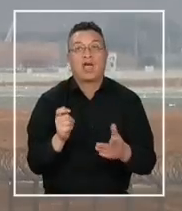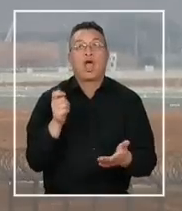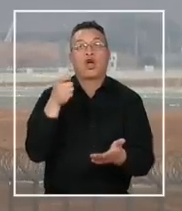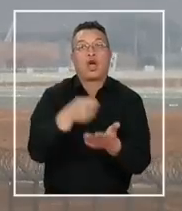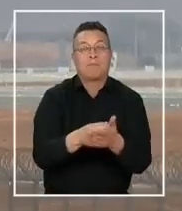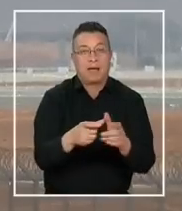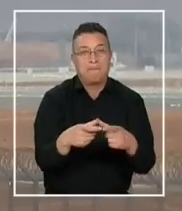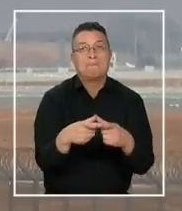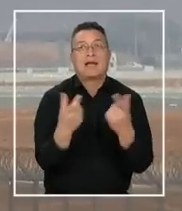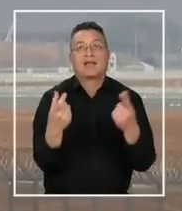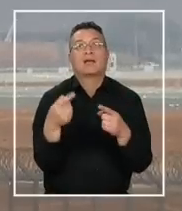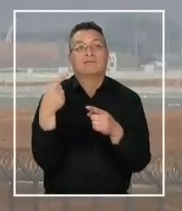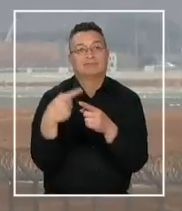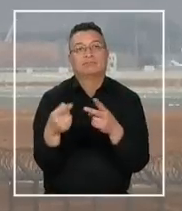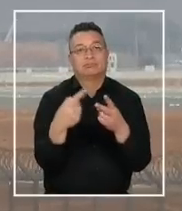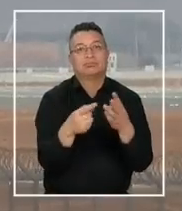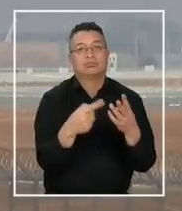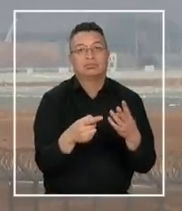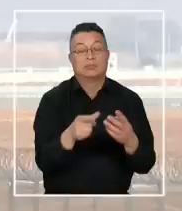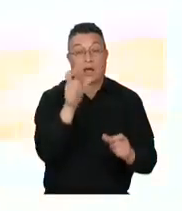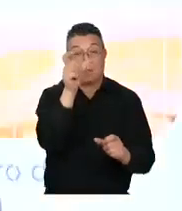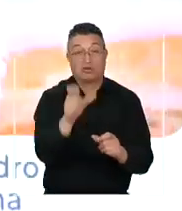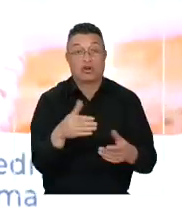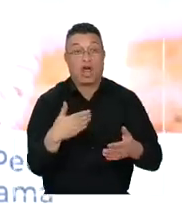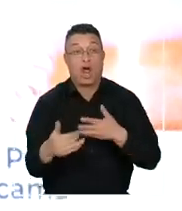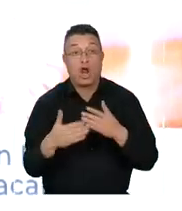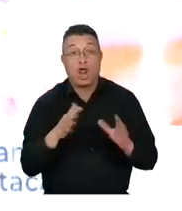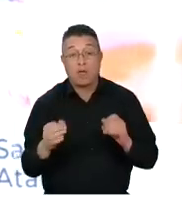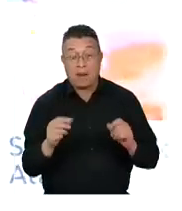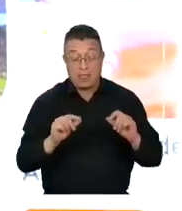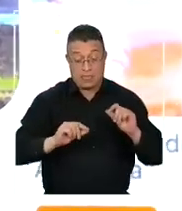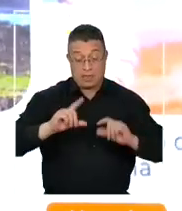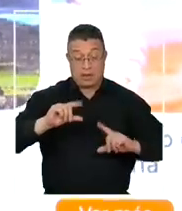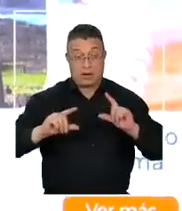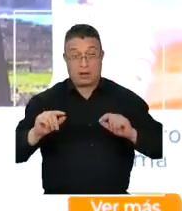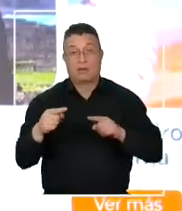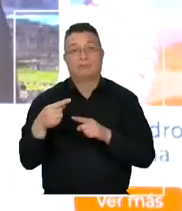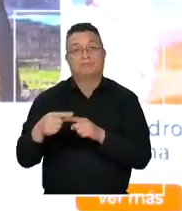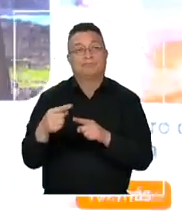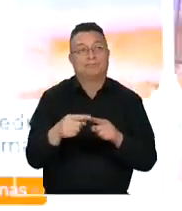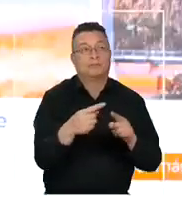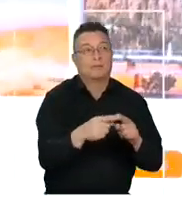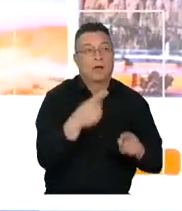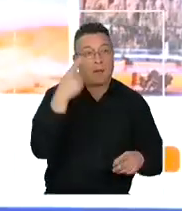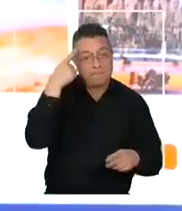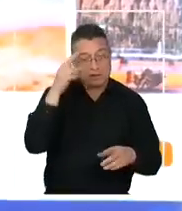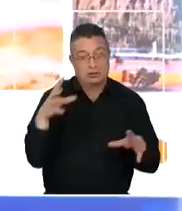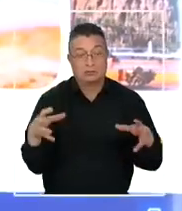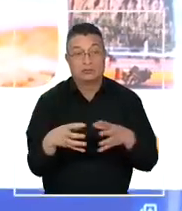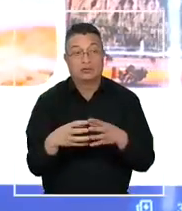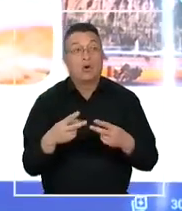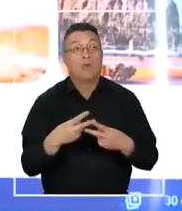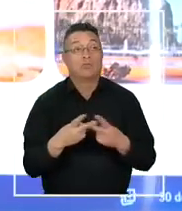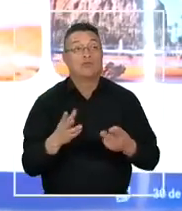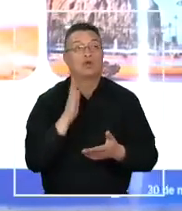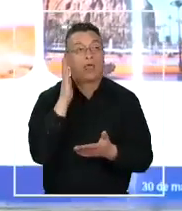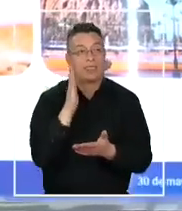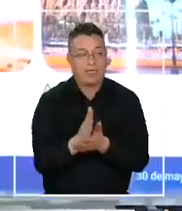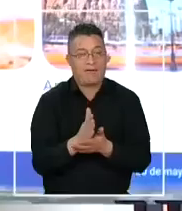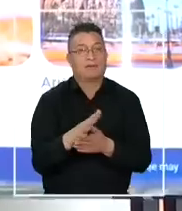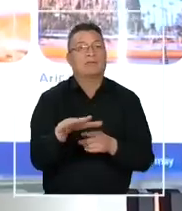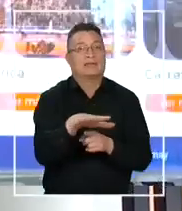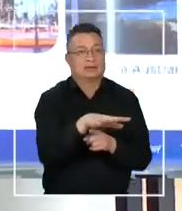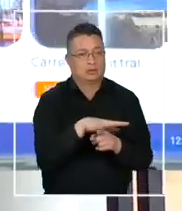aéreos son diversos. Para una persona común, las formas de cotizar son diversas. Pero los organismos públicos deben seguir ciertas